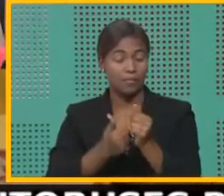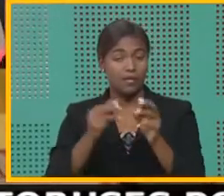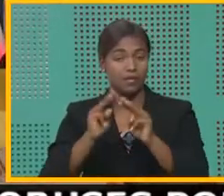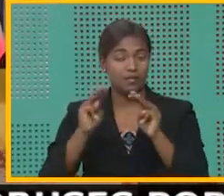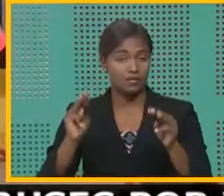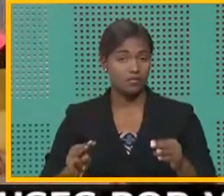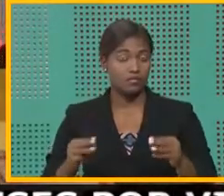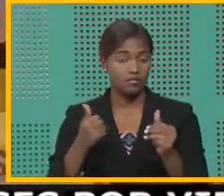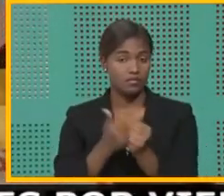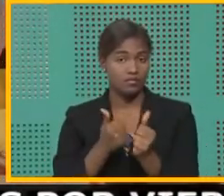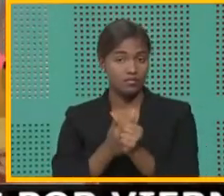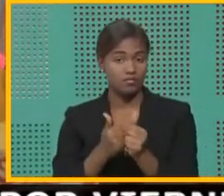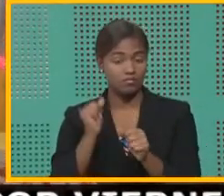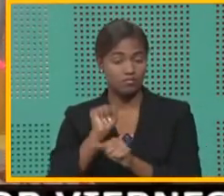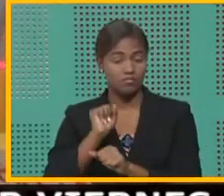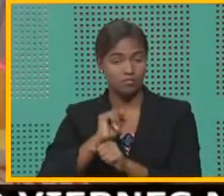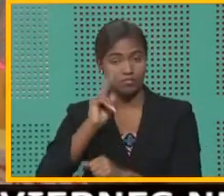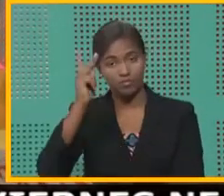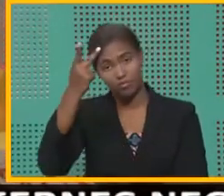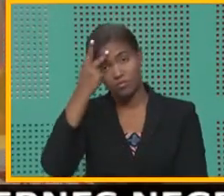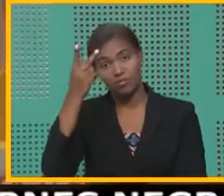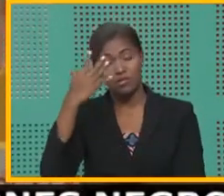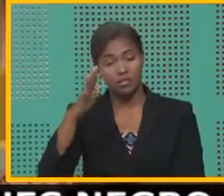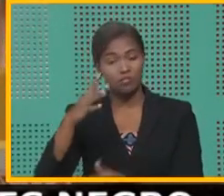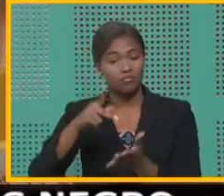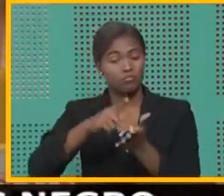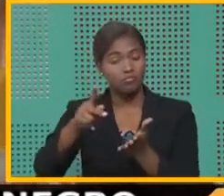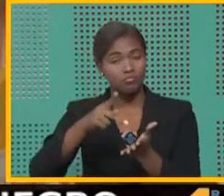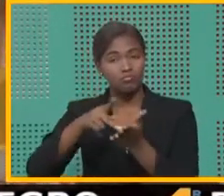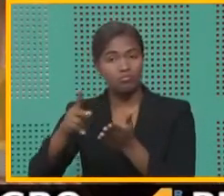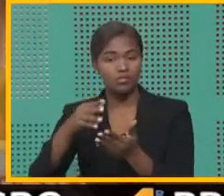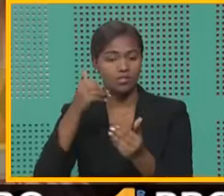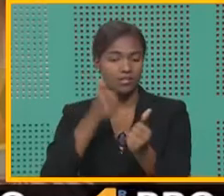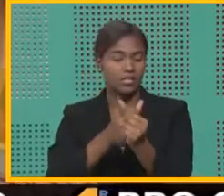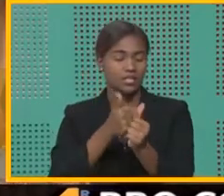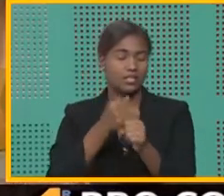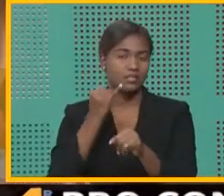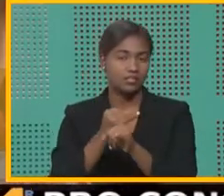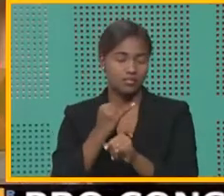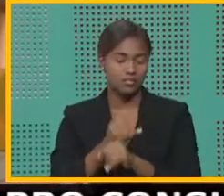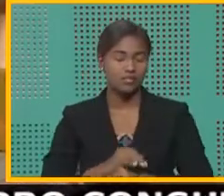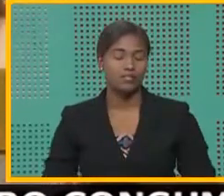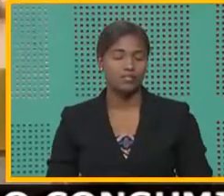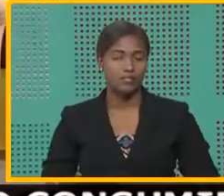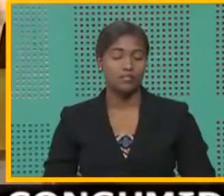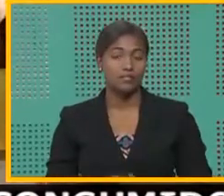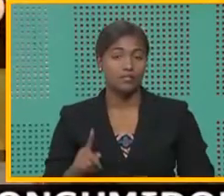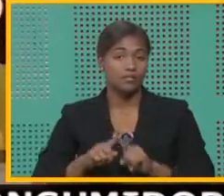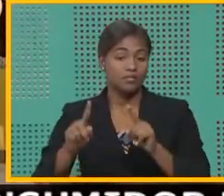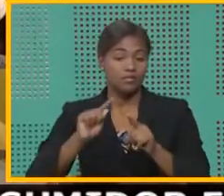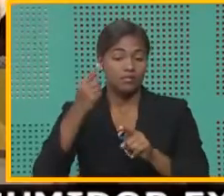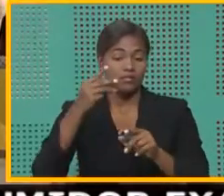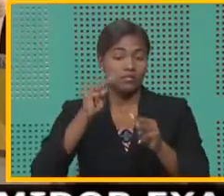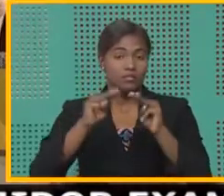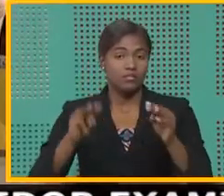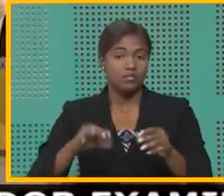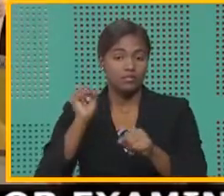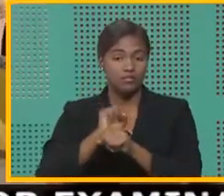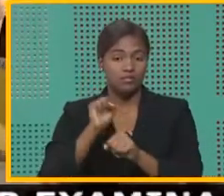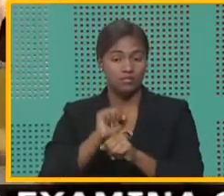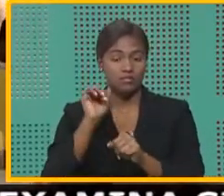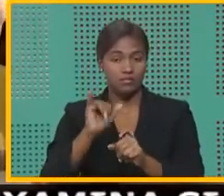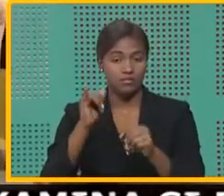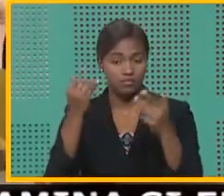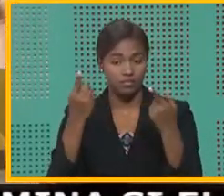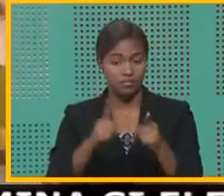de Obras Públicas se hacen los pagos a esa institución. Pero solamente el Ministerio de Obras Públicas en este